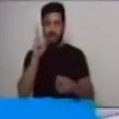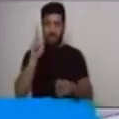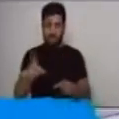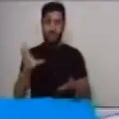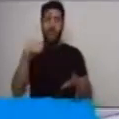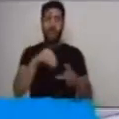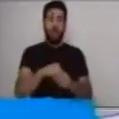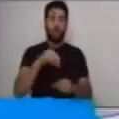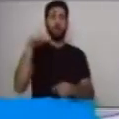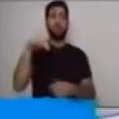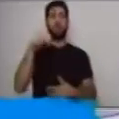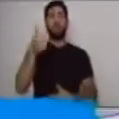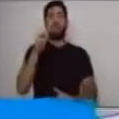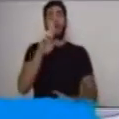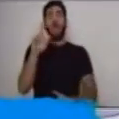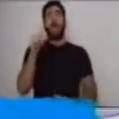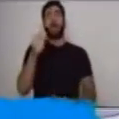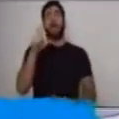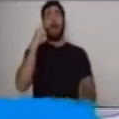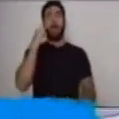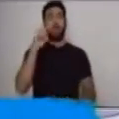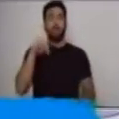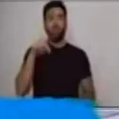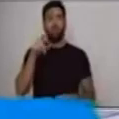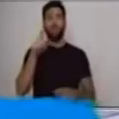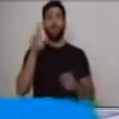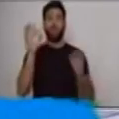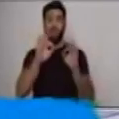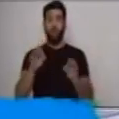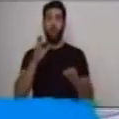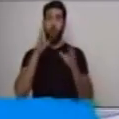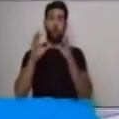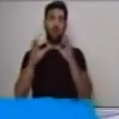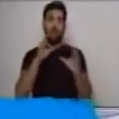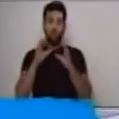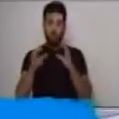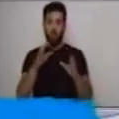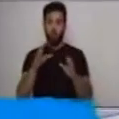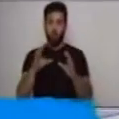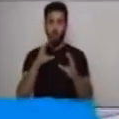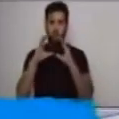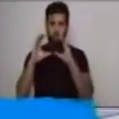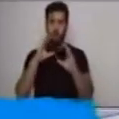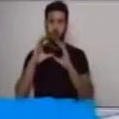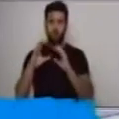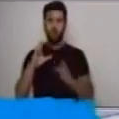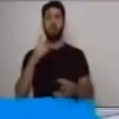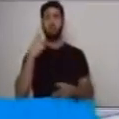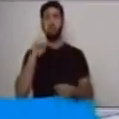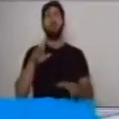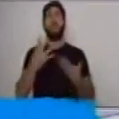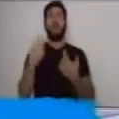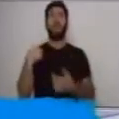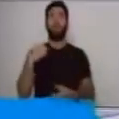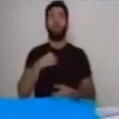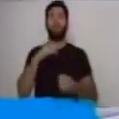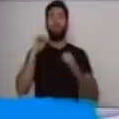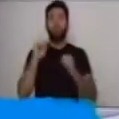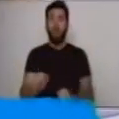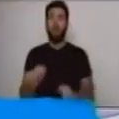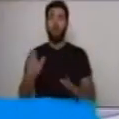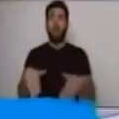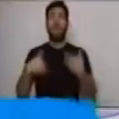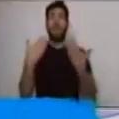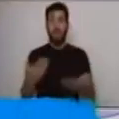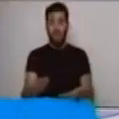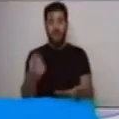comunicación verbal que, como lo dije anteriormente, nos ayuda a que nosotros podamos dar